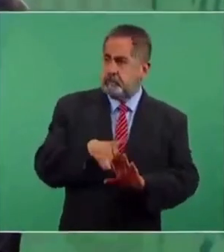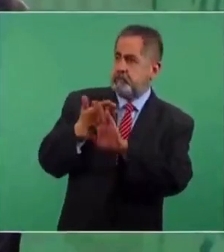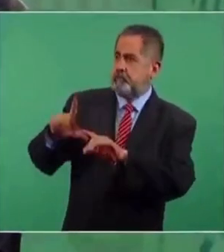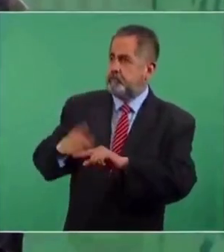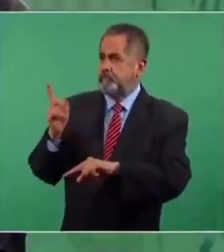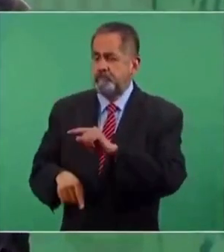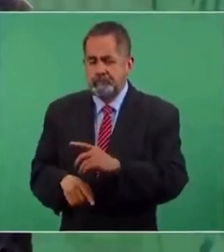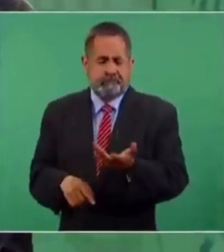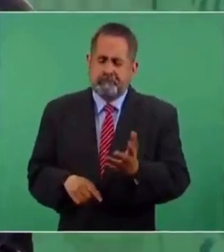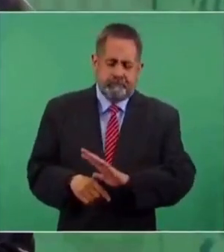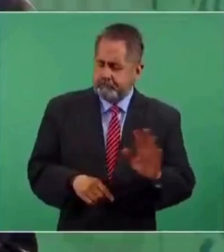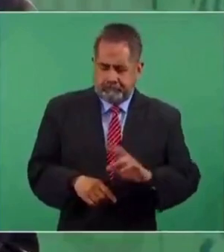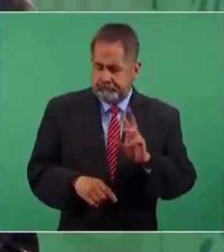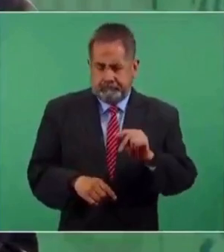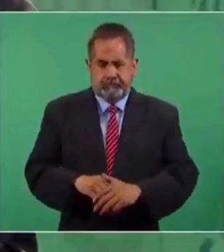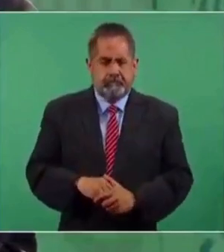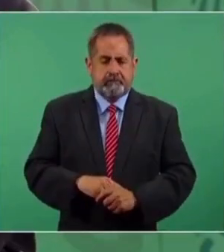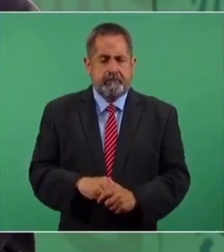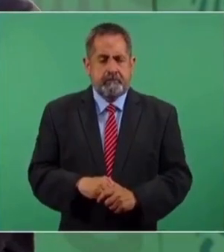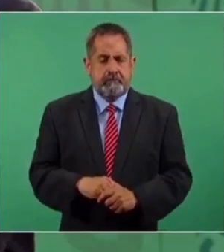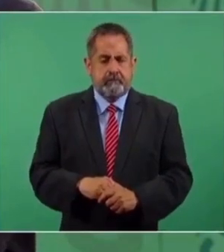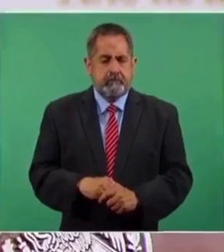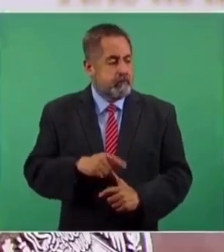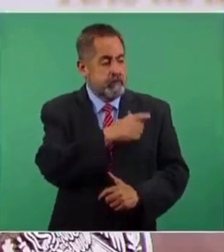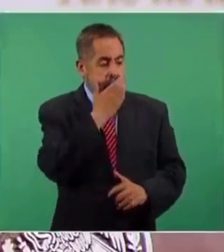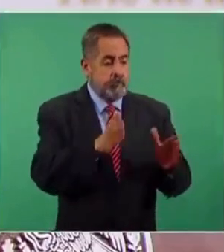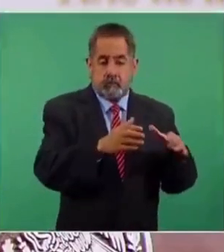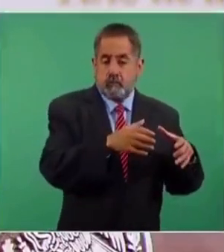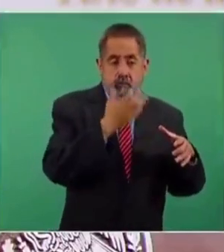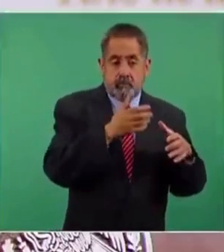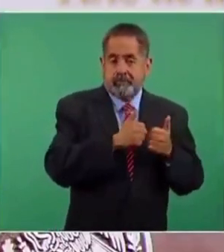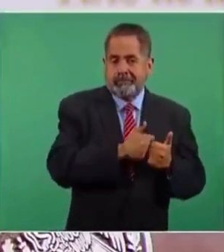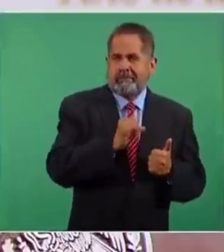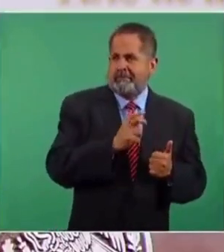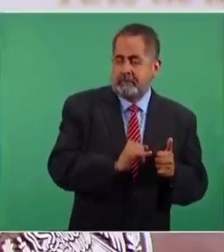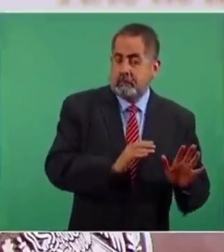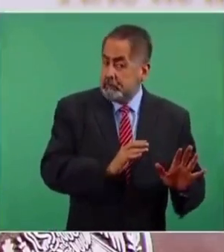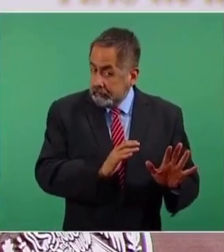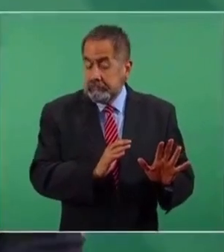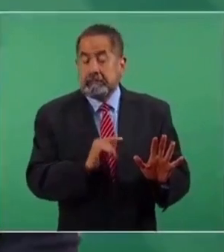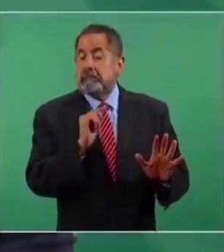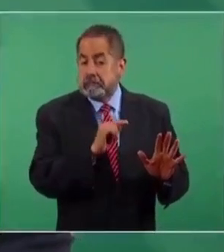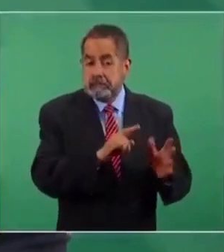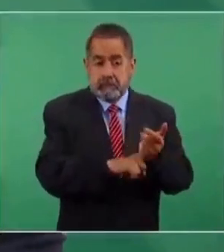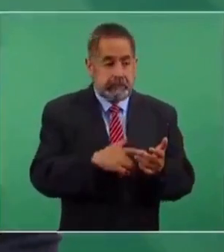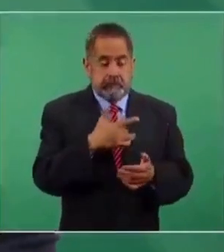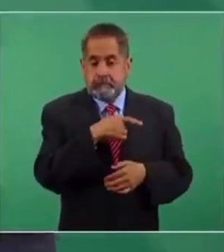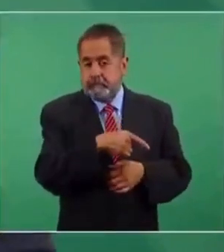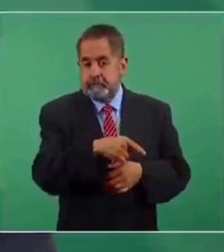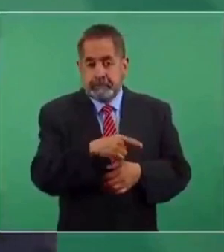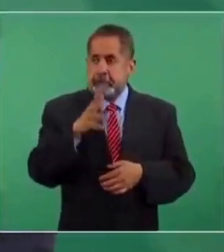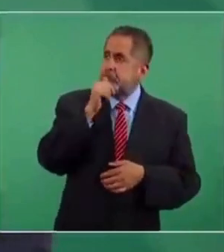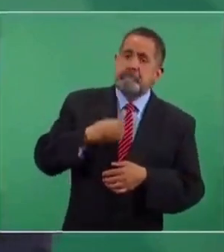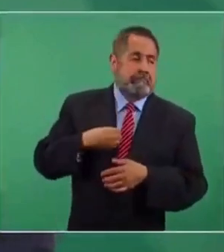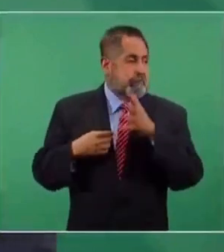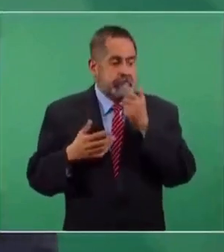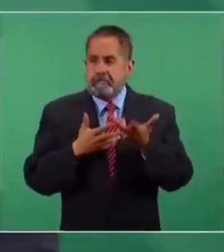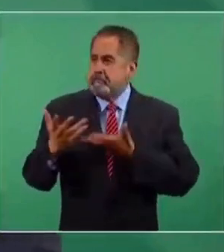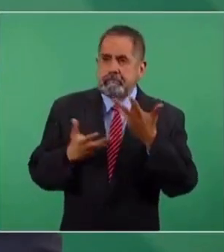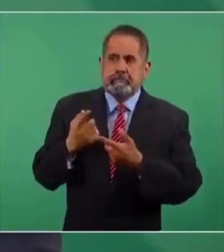porque la derecha del conservadurismo, cuando sienten que no pueden,